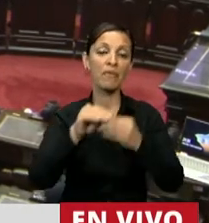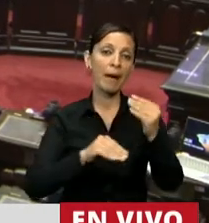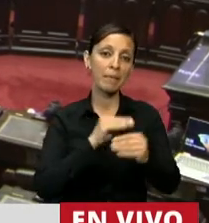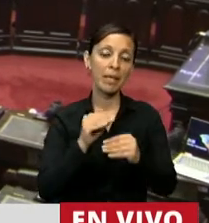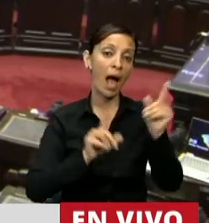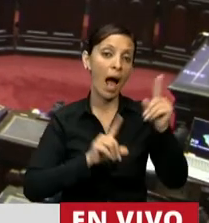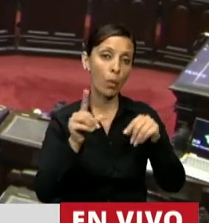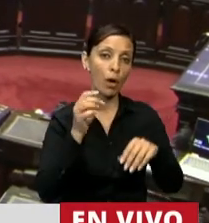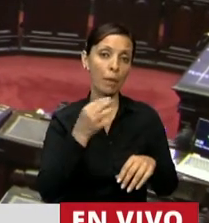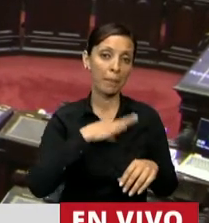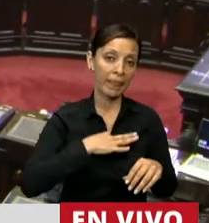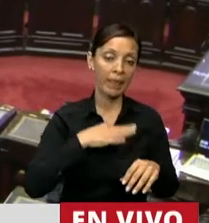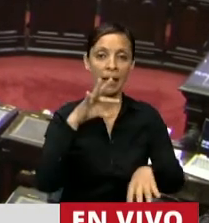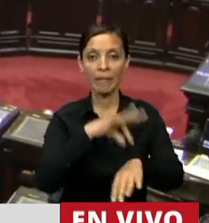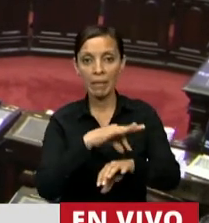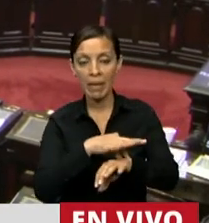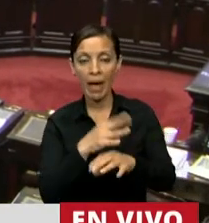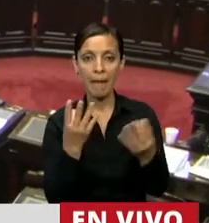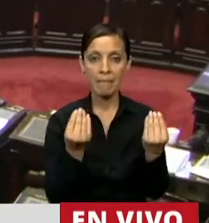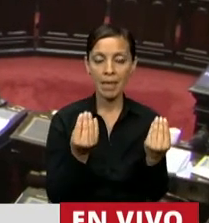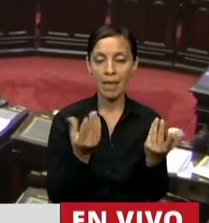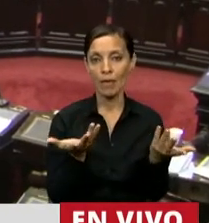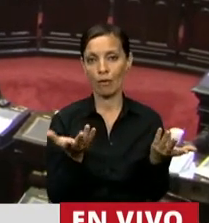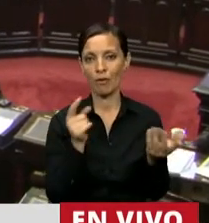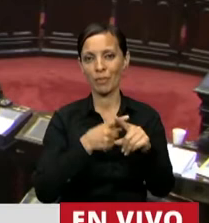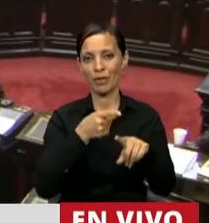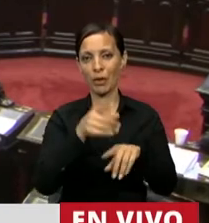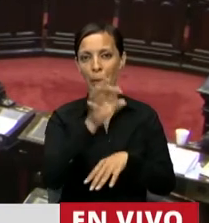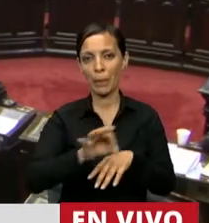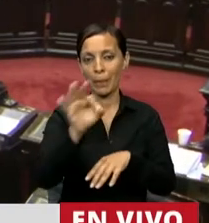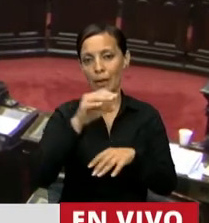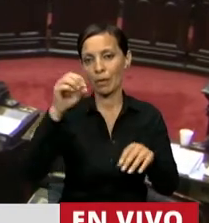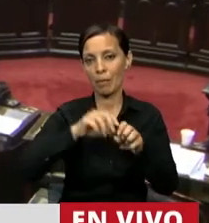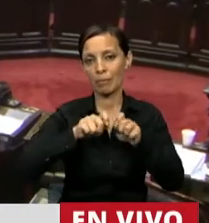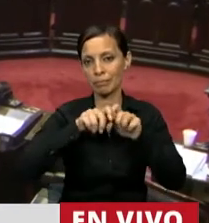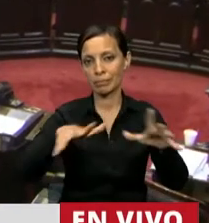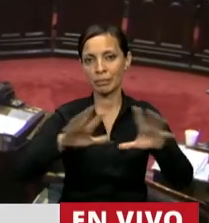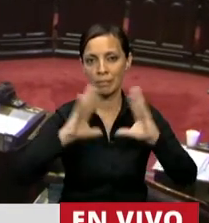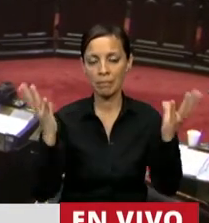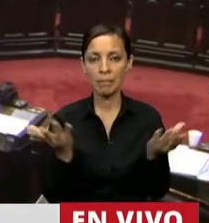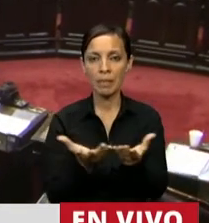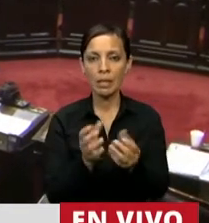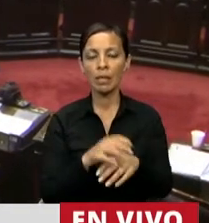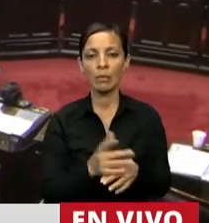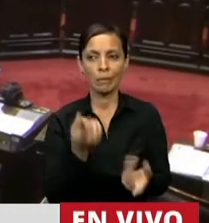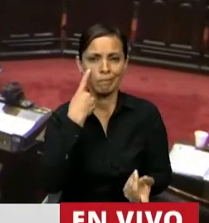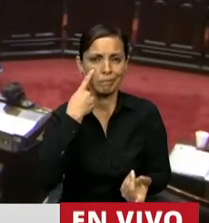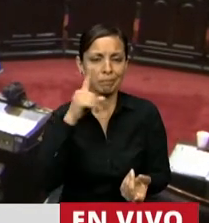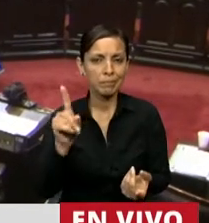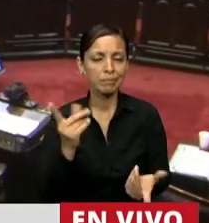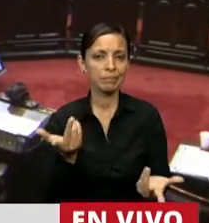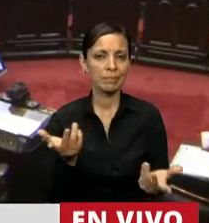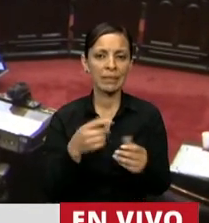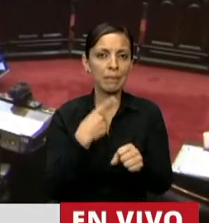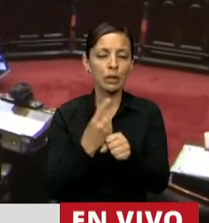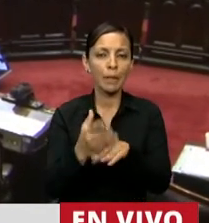enfermedad, de temor, frente a este virus nuevo que ha acechado al mundo desconocido, impredecible, y